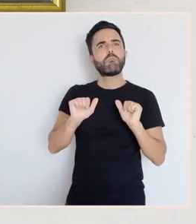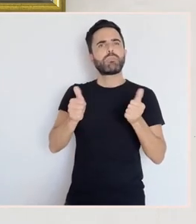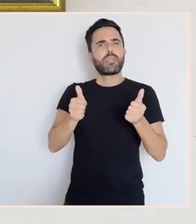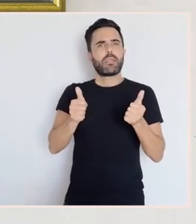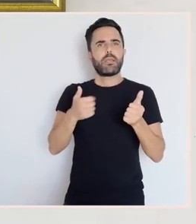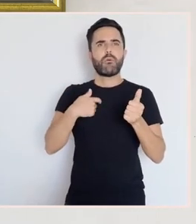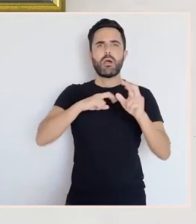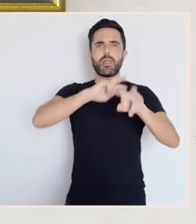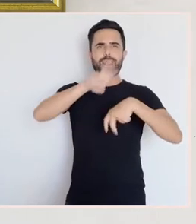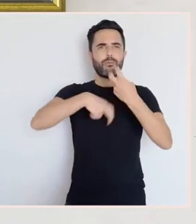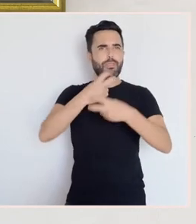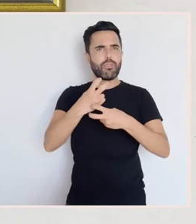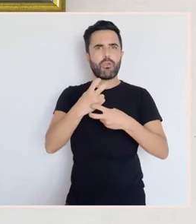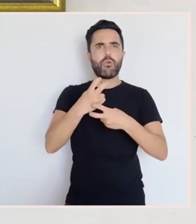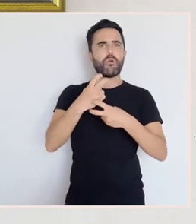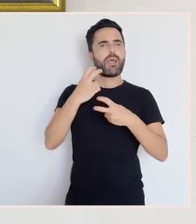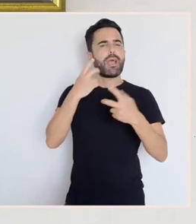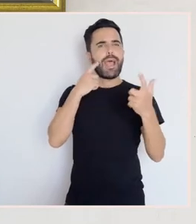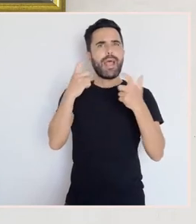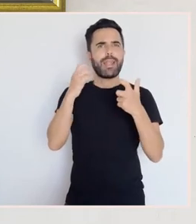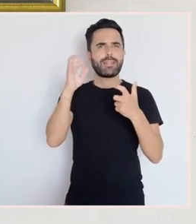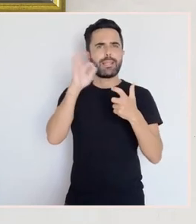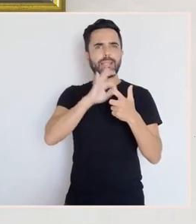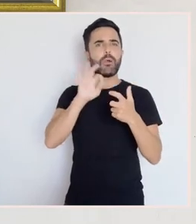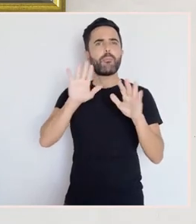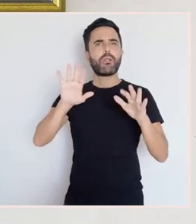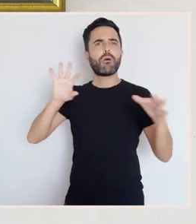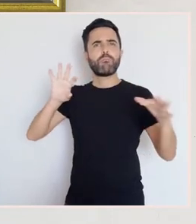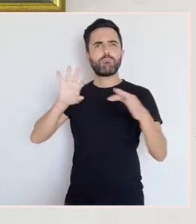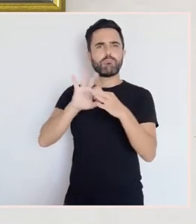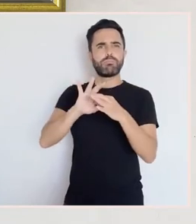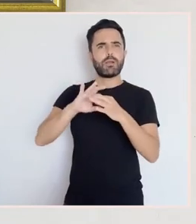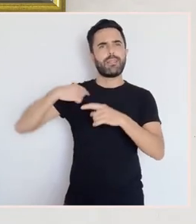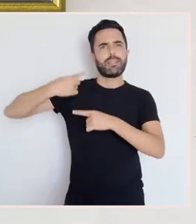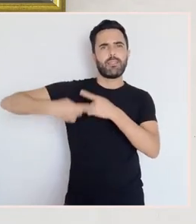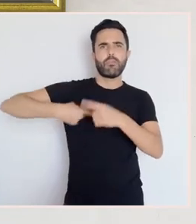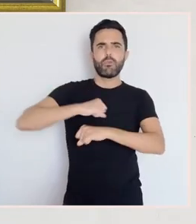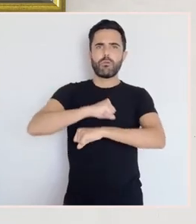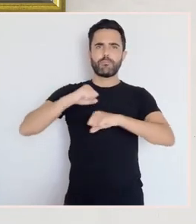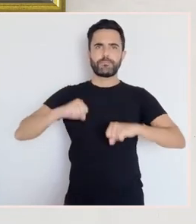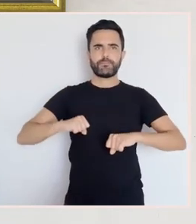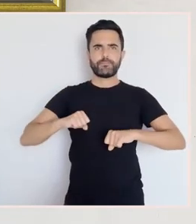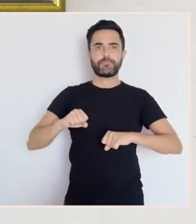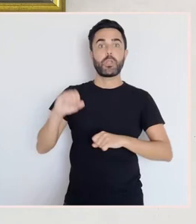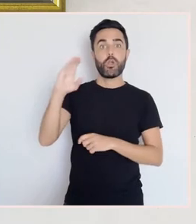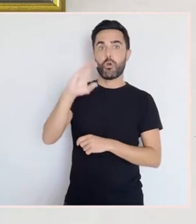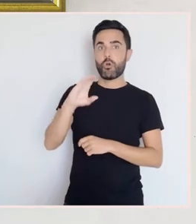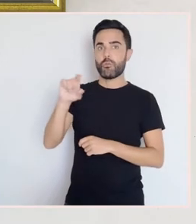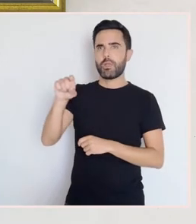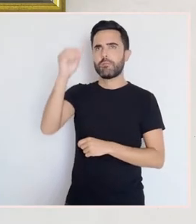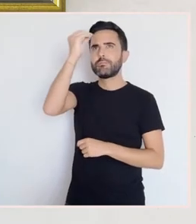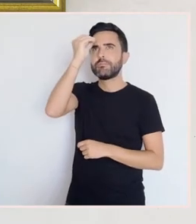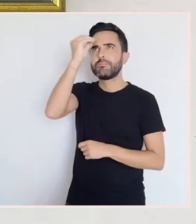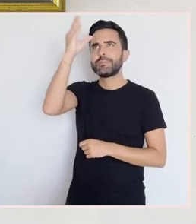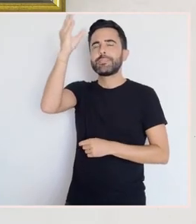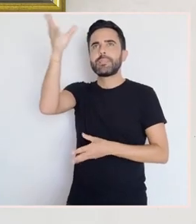tradición máis sólida, non? Este Manuel Colmeiro, inspirase nas terras de Labradío, de Margaride, de